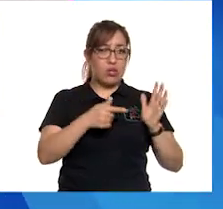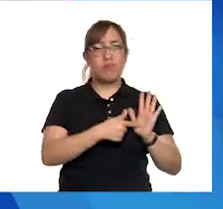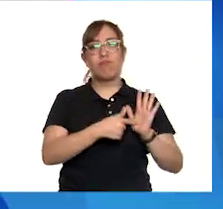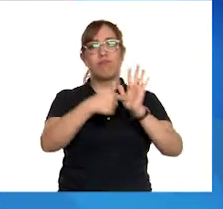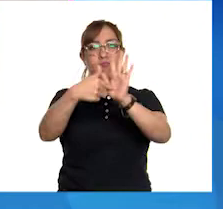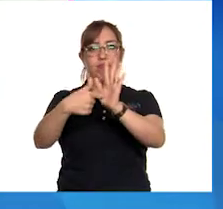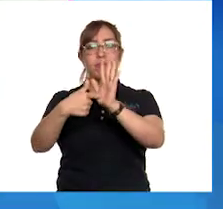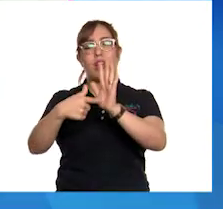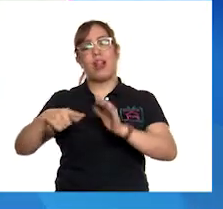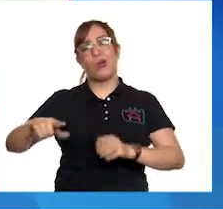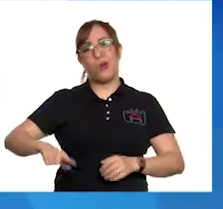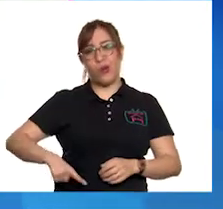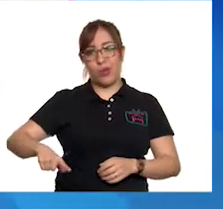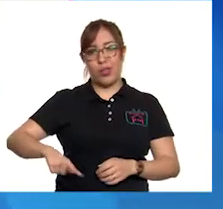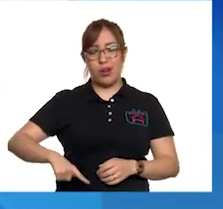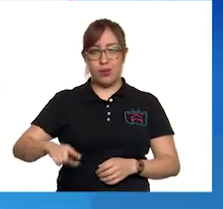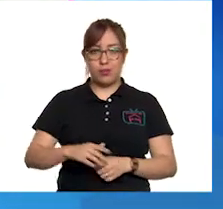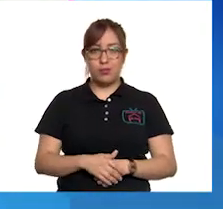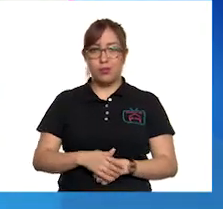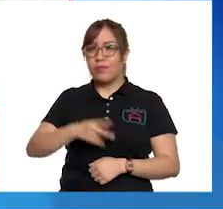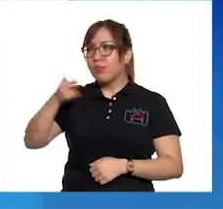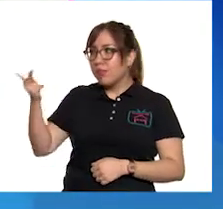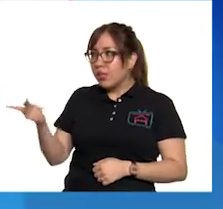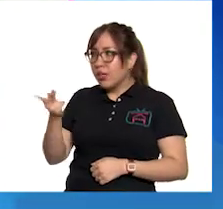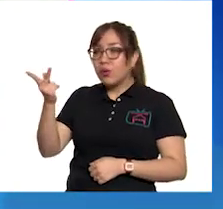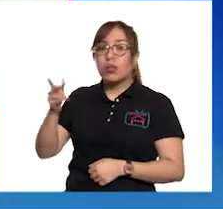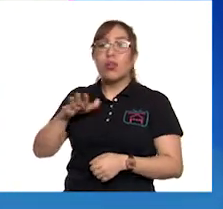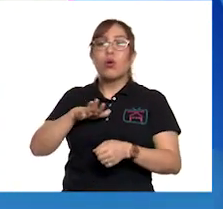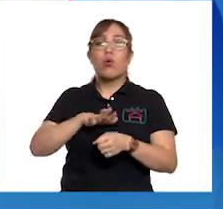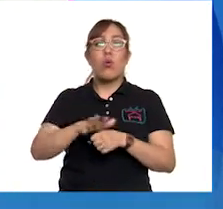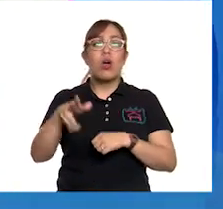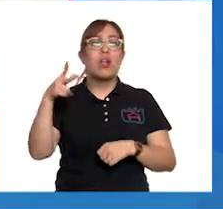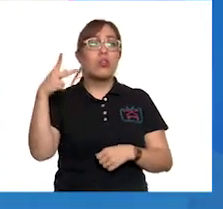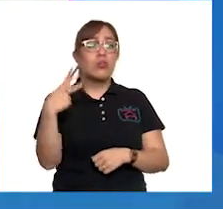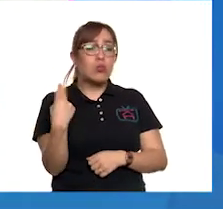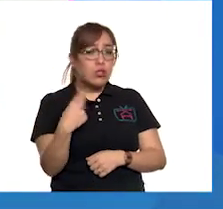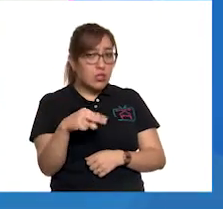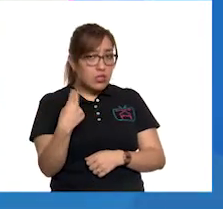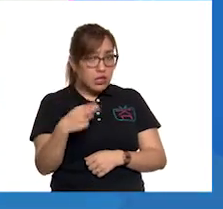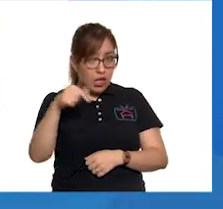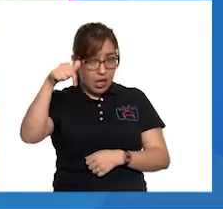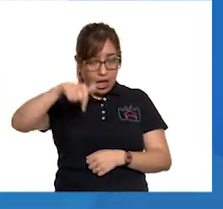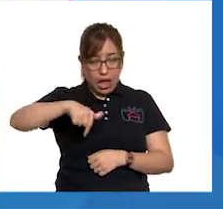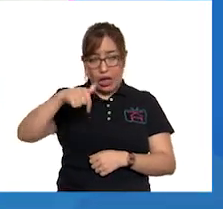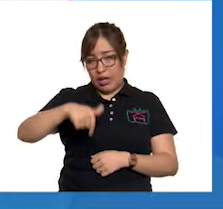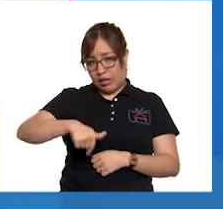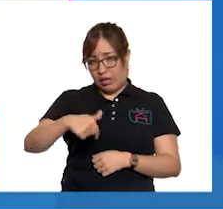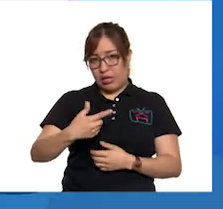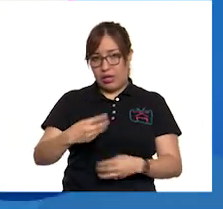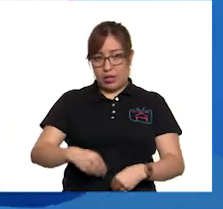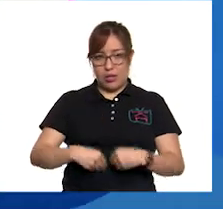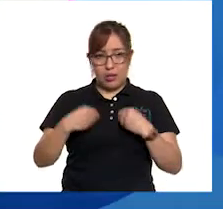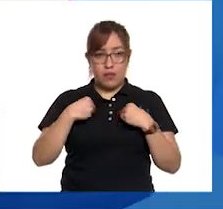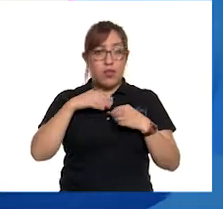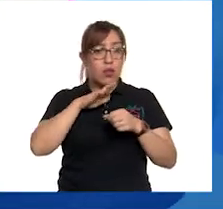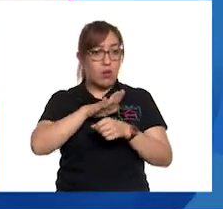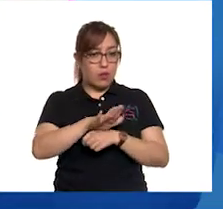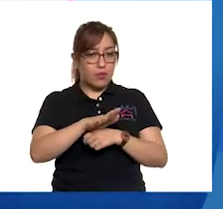Alcaldía. ¿Cuáles son las necesidades comunes en donde vives? Seguridad y limpieza.